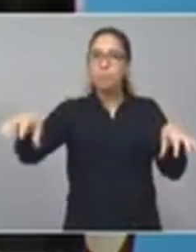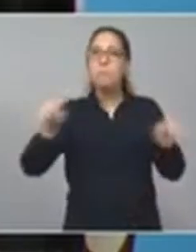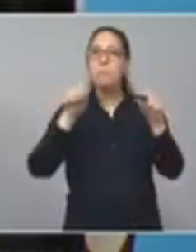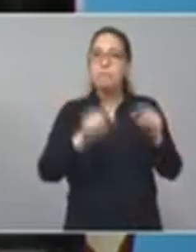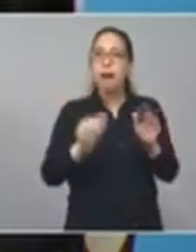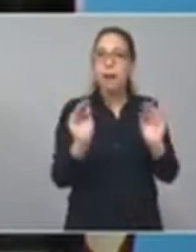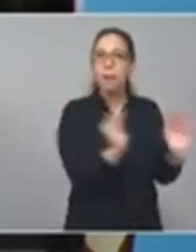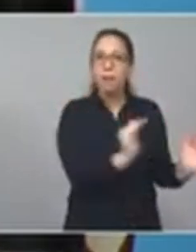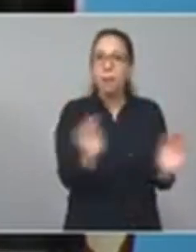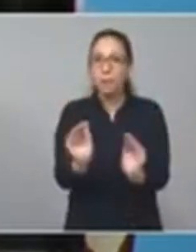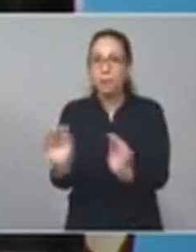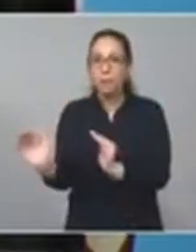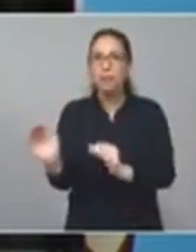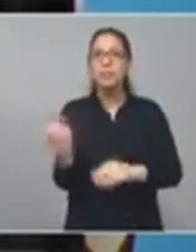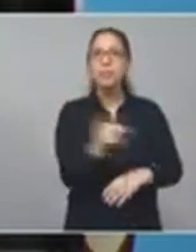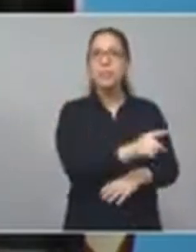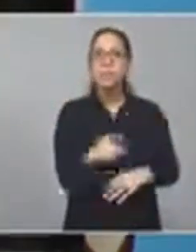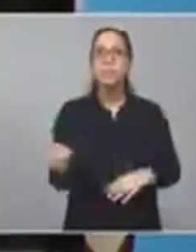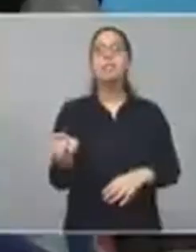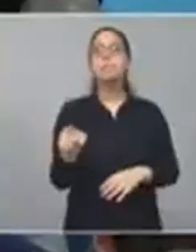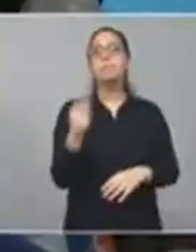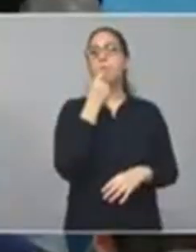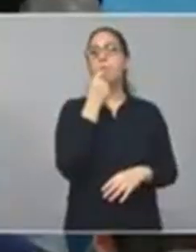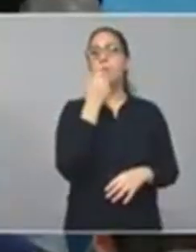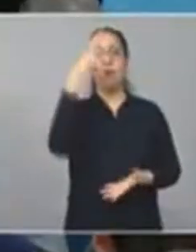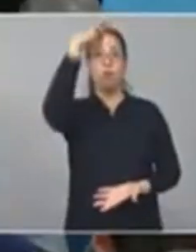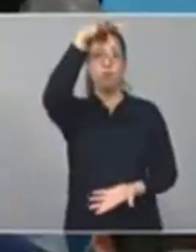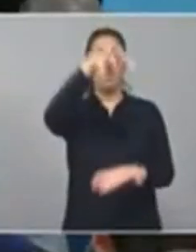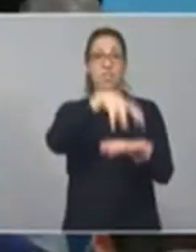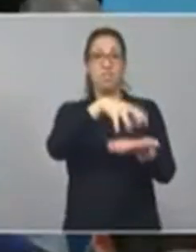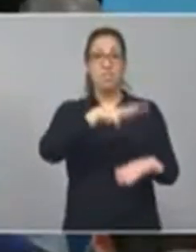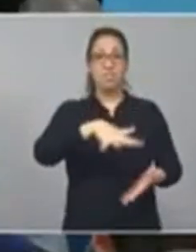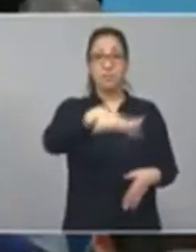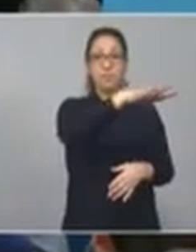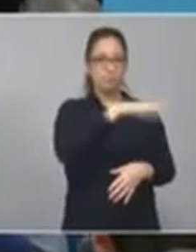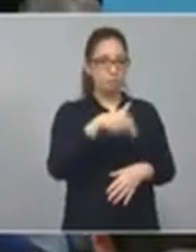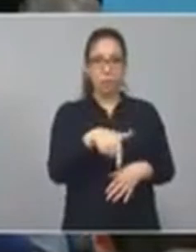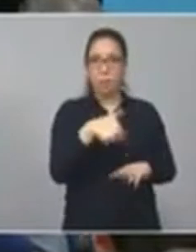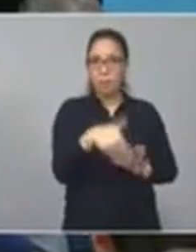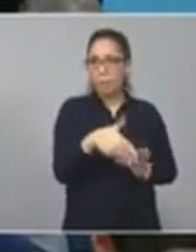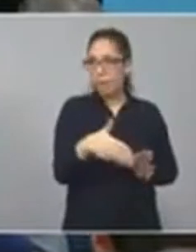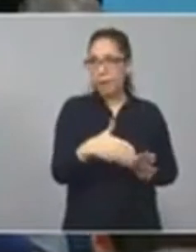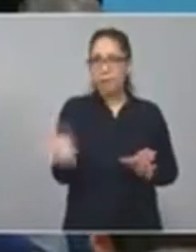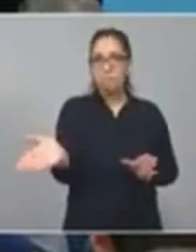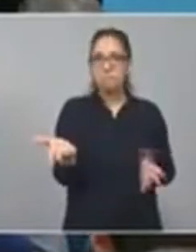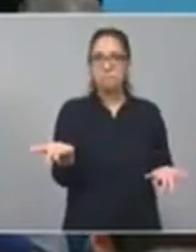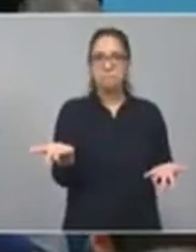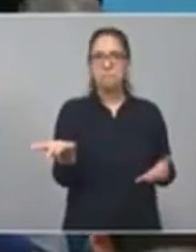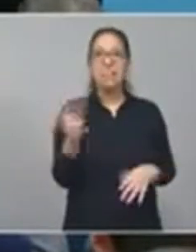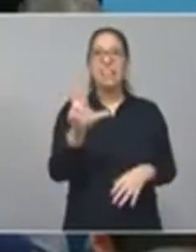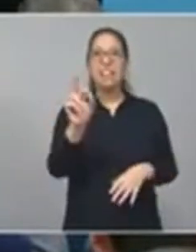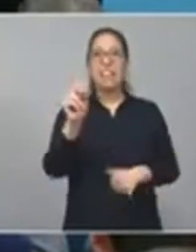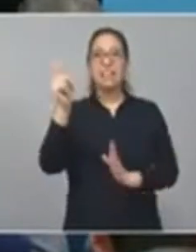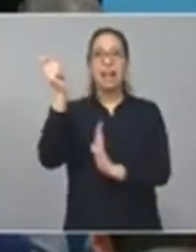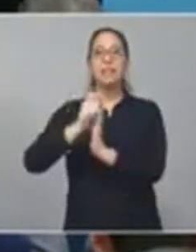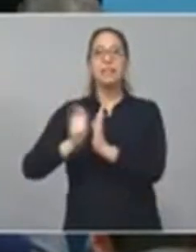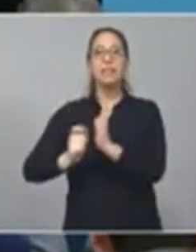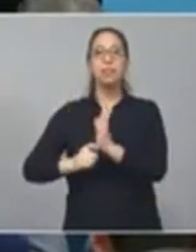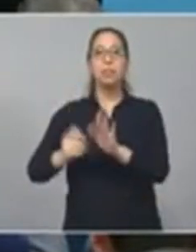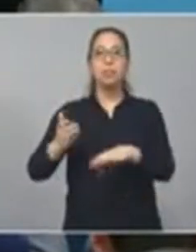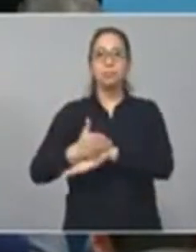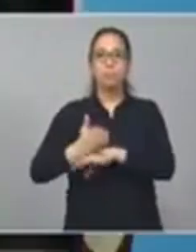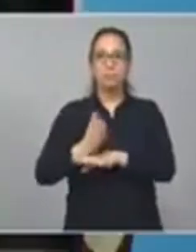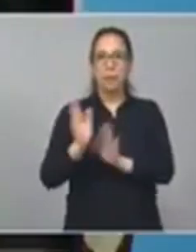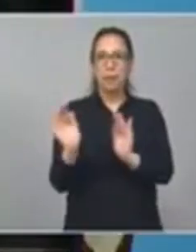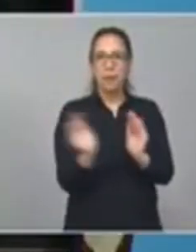primera infancia, en este caso un centro que va ya, en los primeros días, 30 inscriptos, son